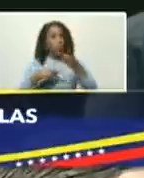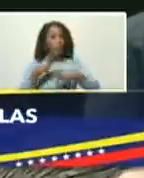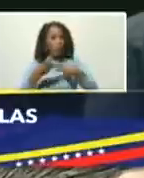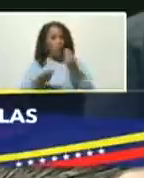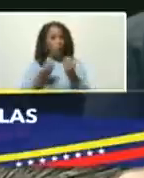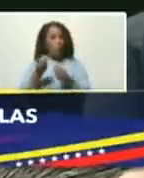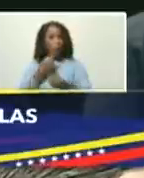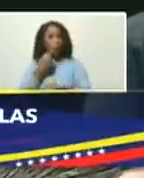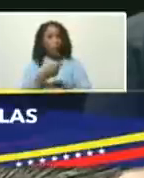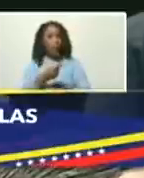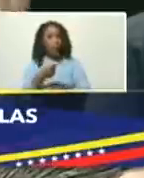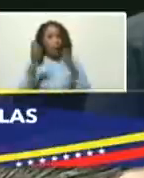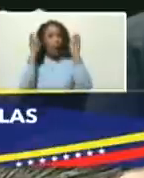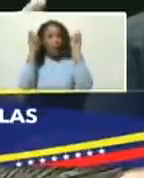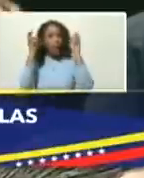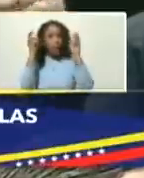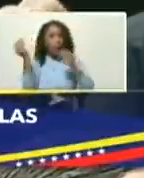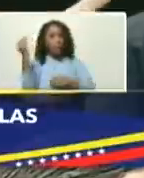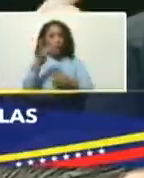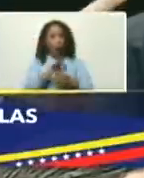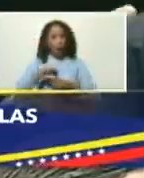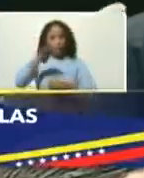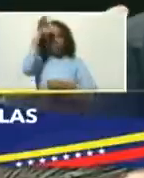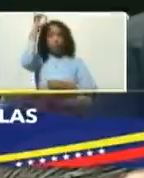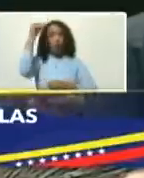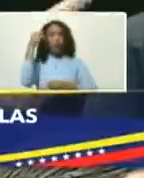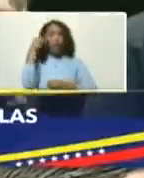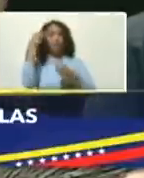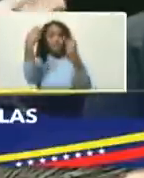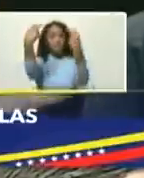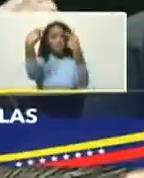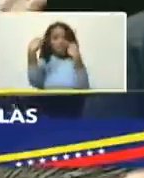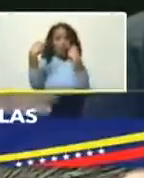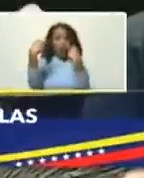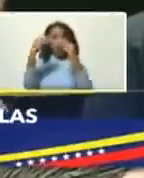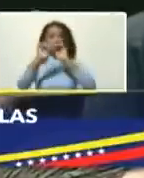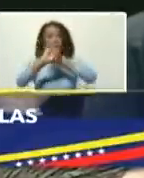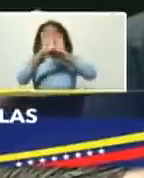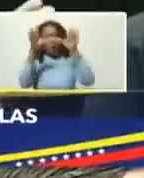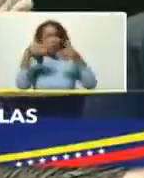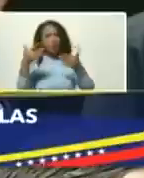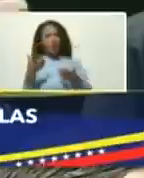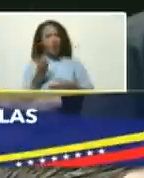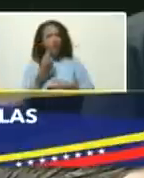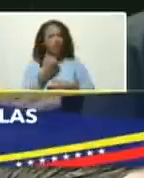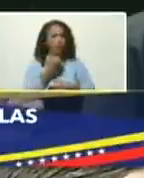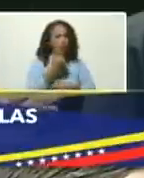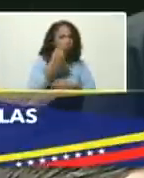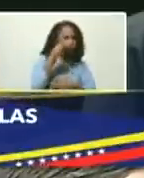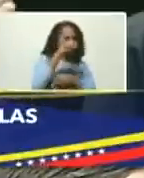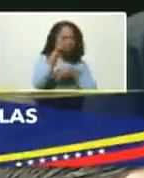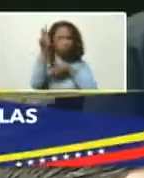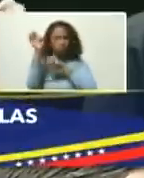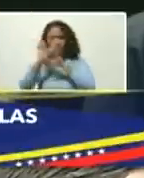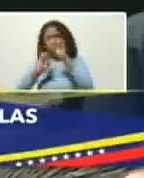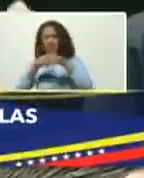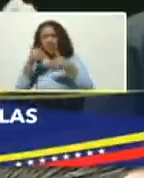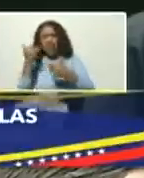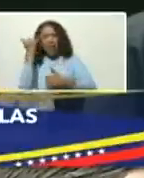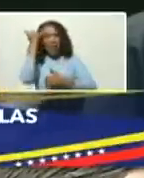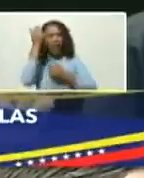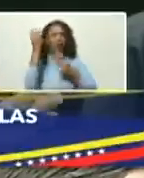se dice en términos más espirituales usted ve claramente que elementos hay que crear que